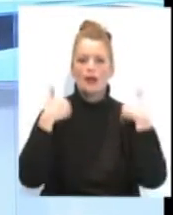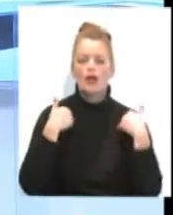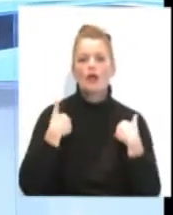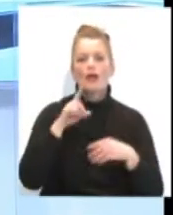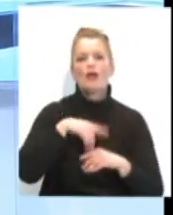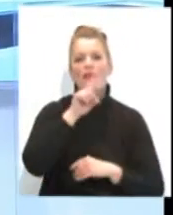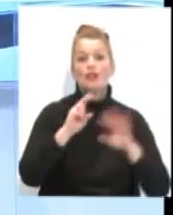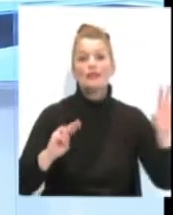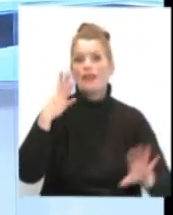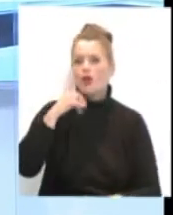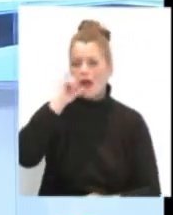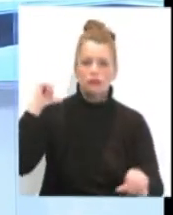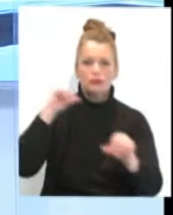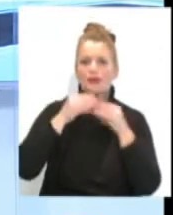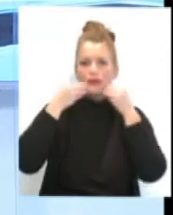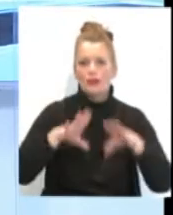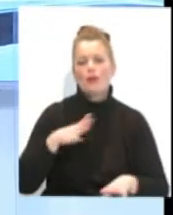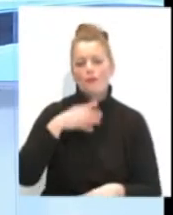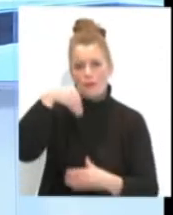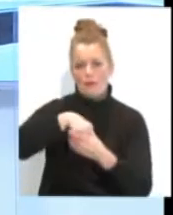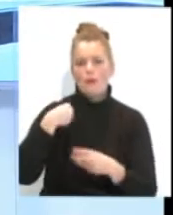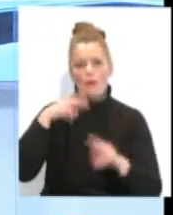175 años de historia del Instituto Armado.